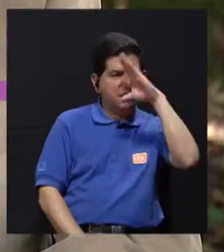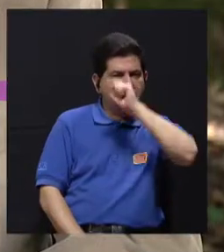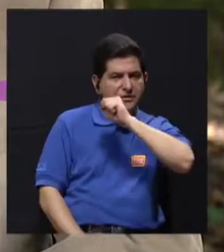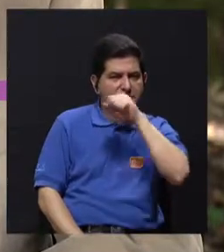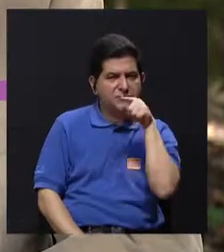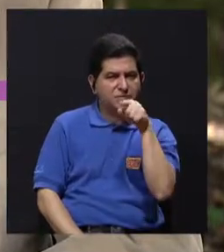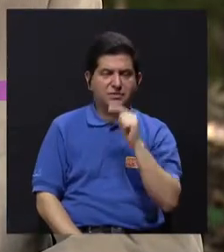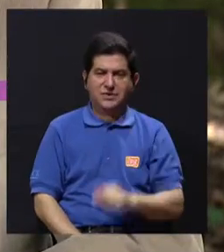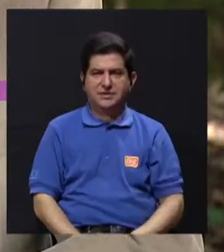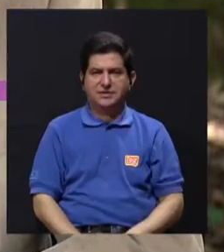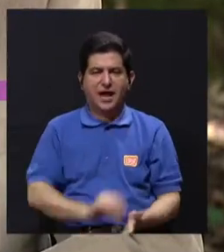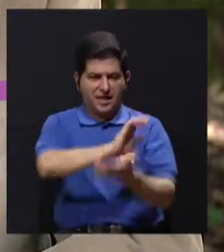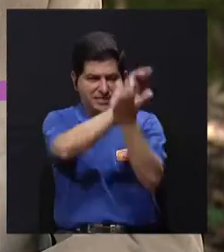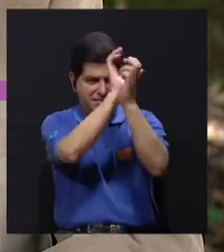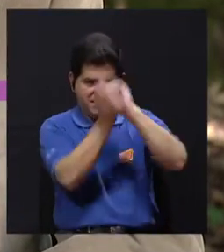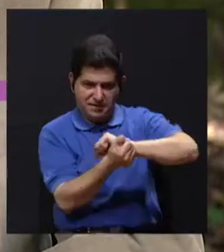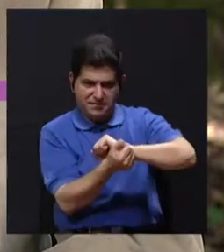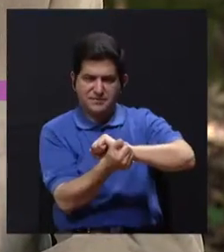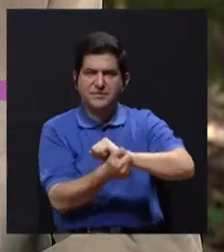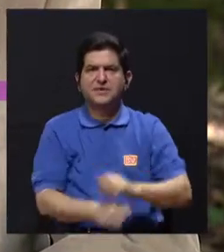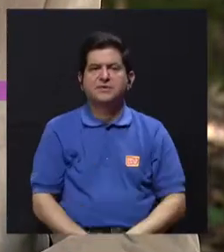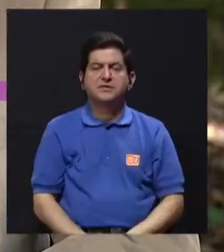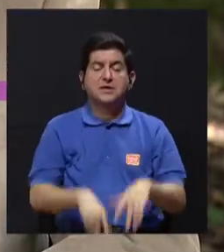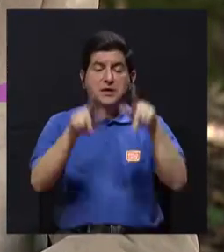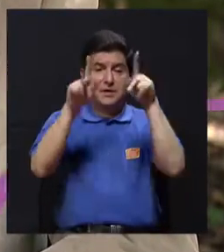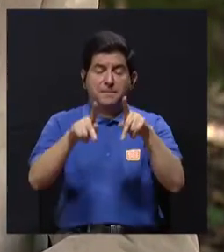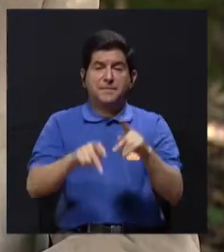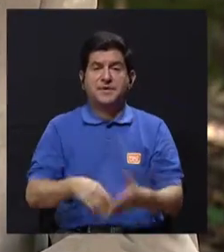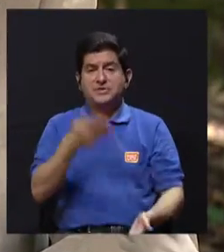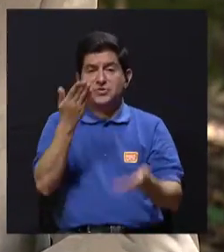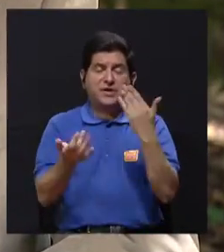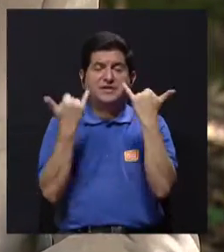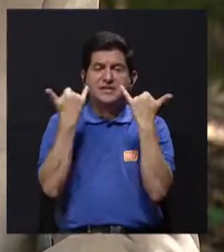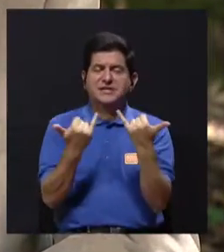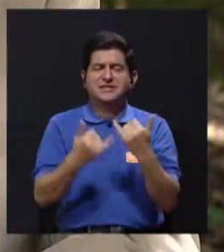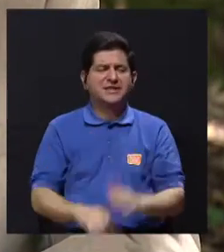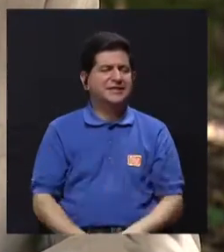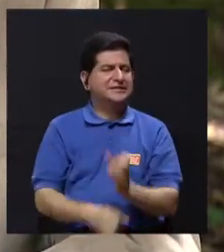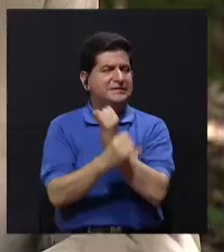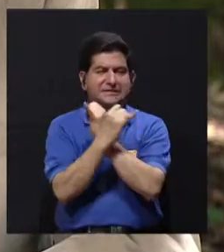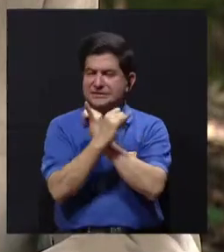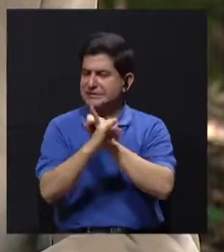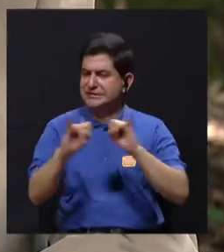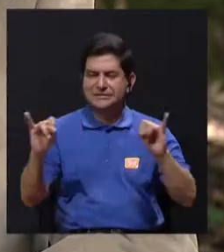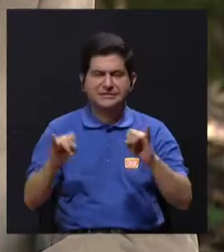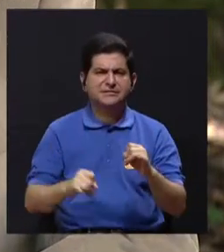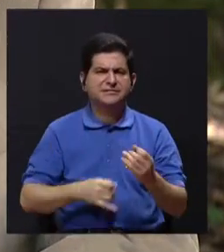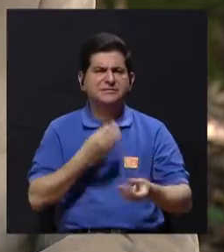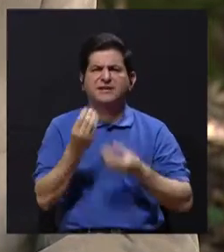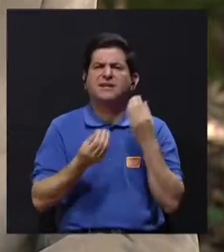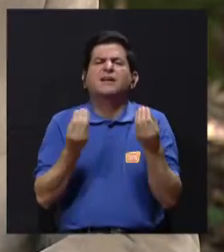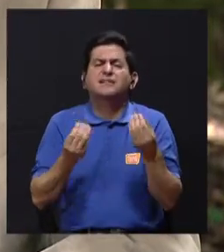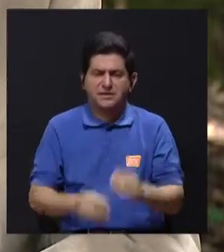cuando notamos estos cambios que van donde la persona va perdiendo esa independencia, ¿cómo deberíamos de actuar? ¿Existen